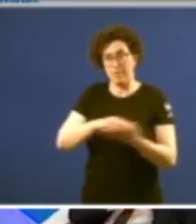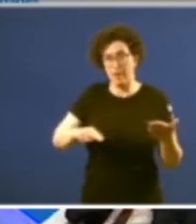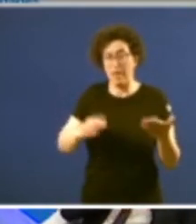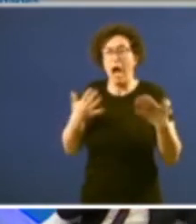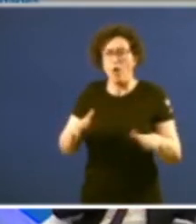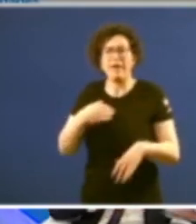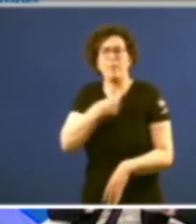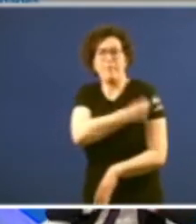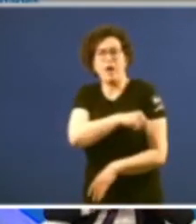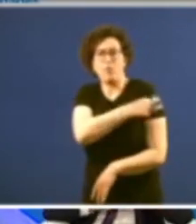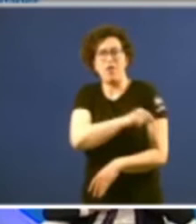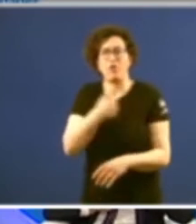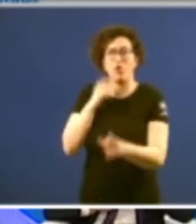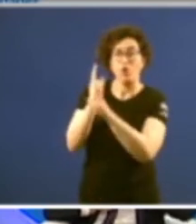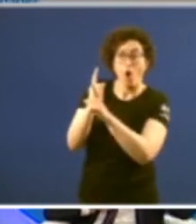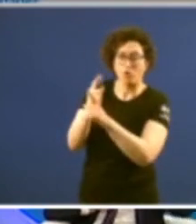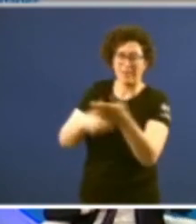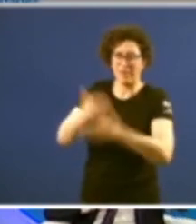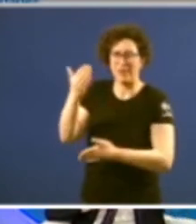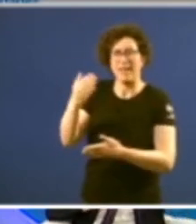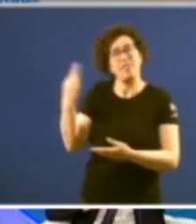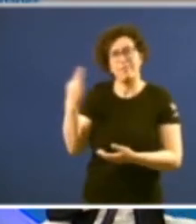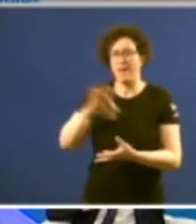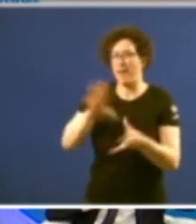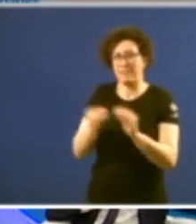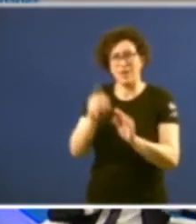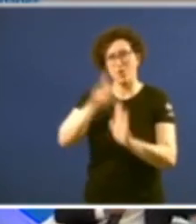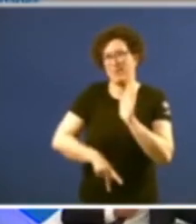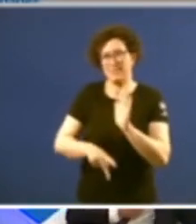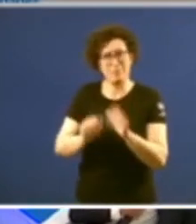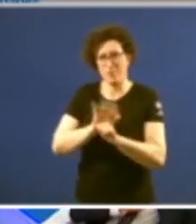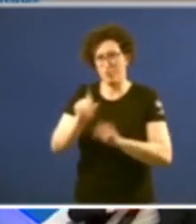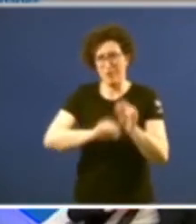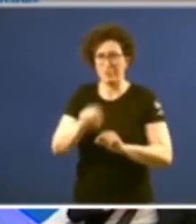vacunado contra xe jornalistas isto hai que adaptarlo a normativa COVID Gracias